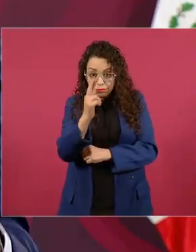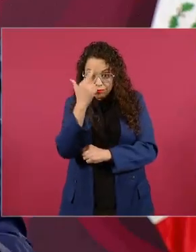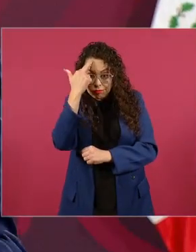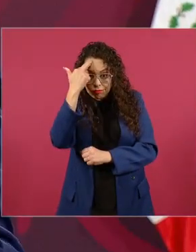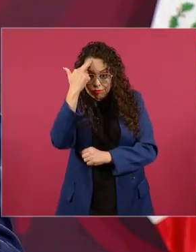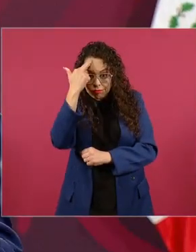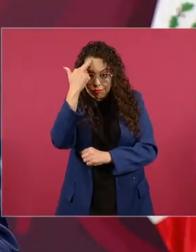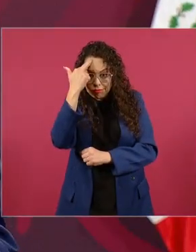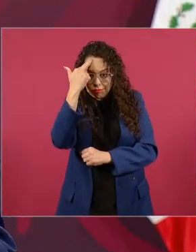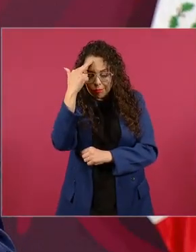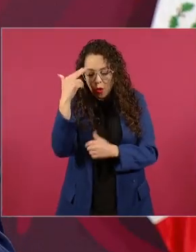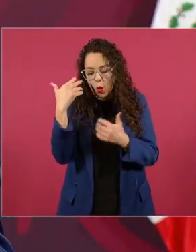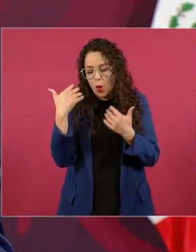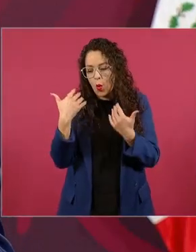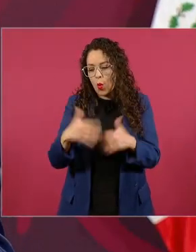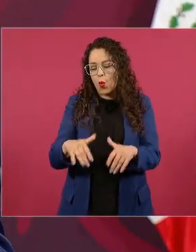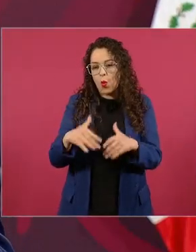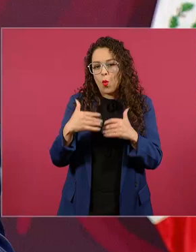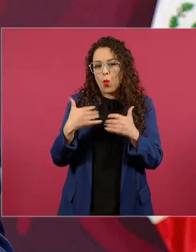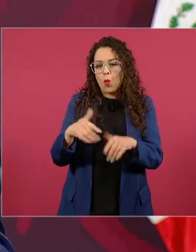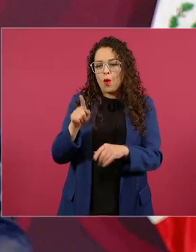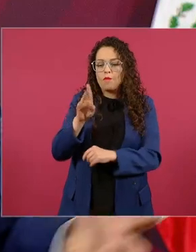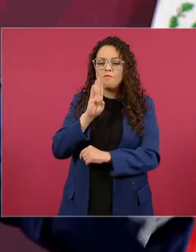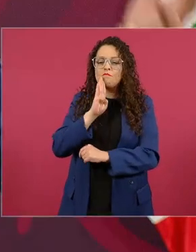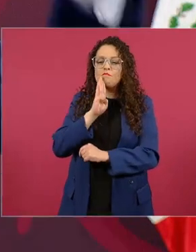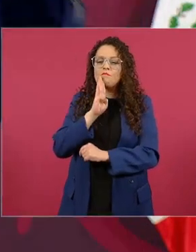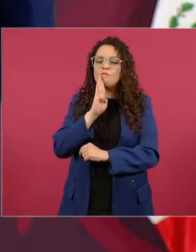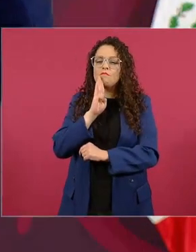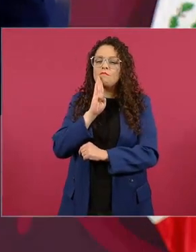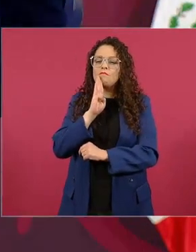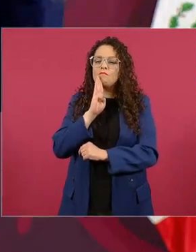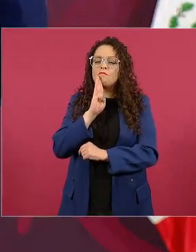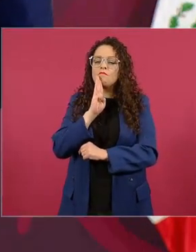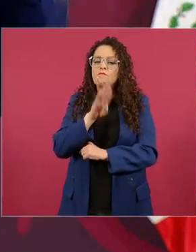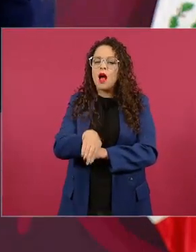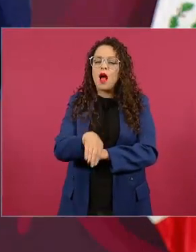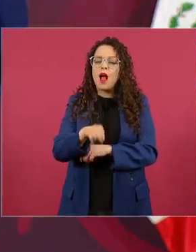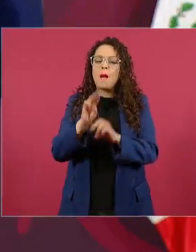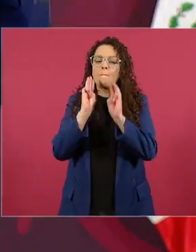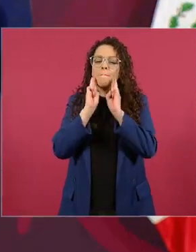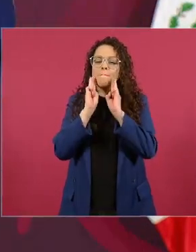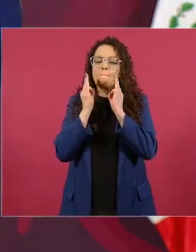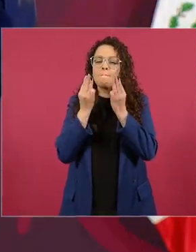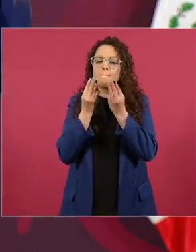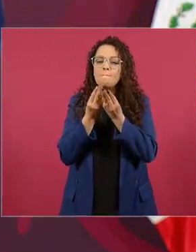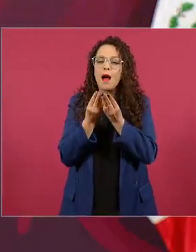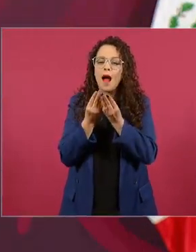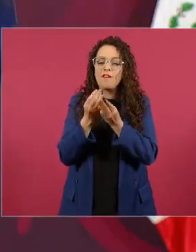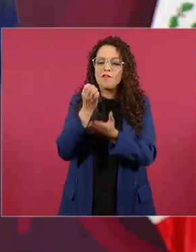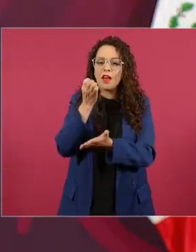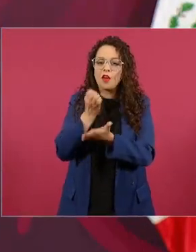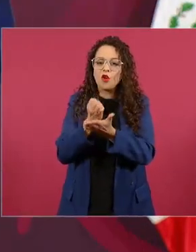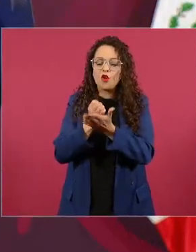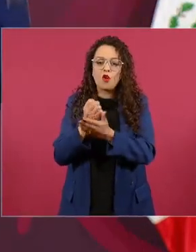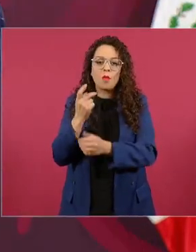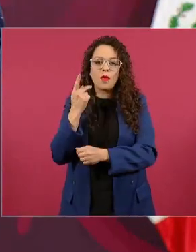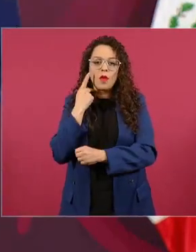tremenda subió toda la mafia del poder económico político